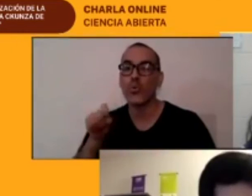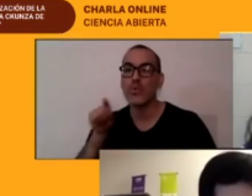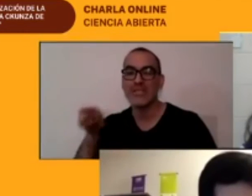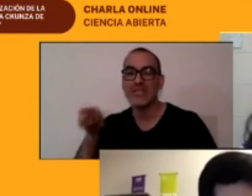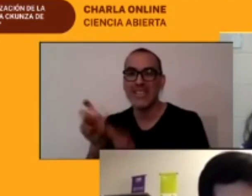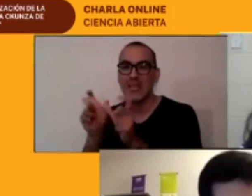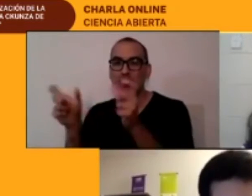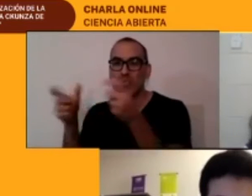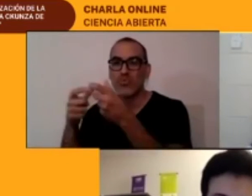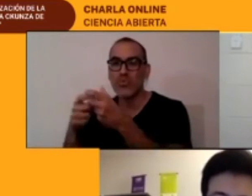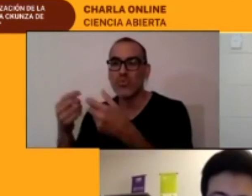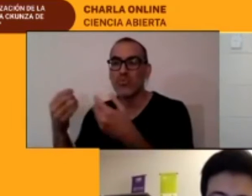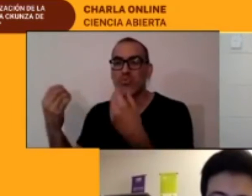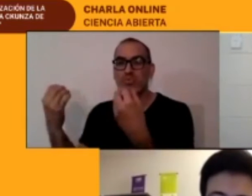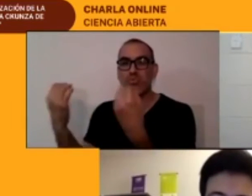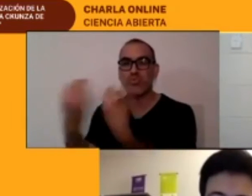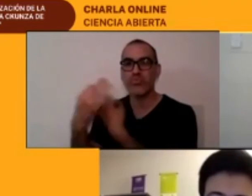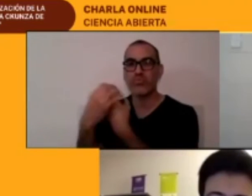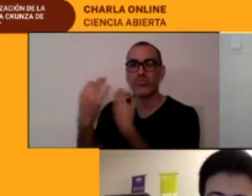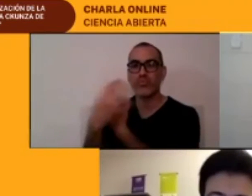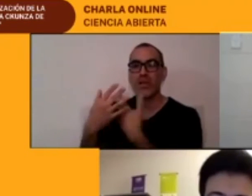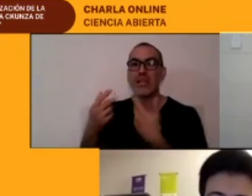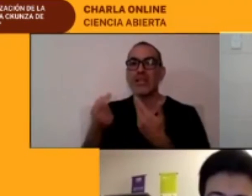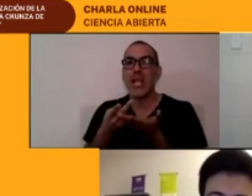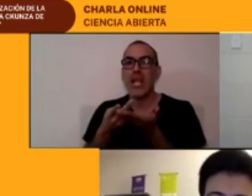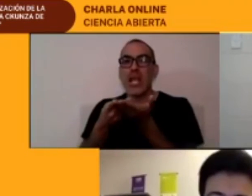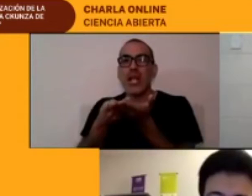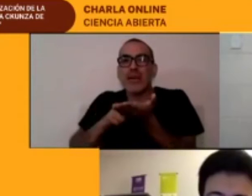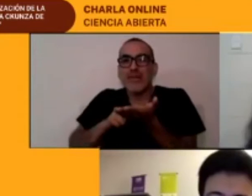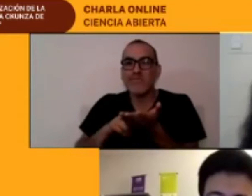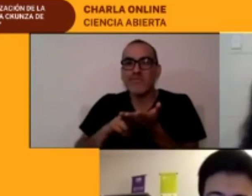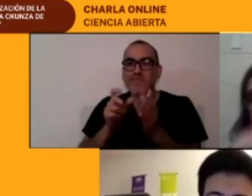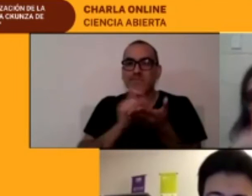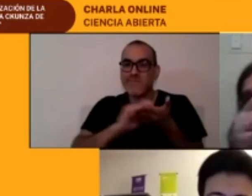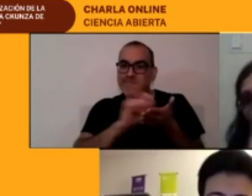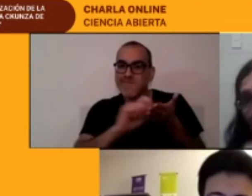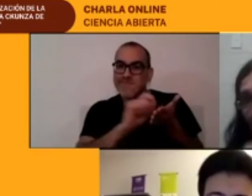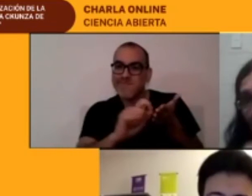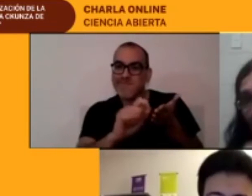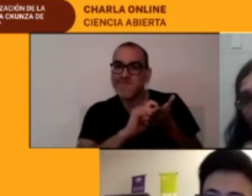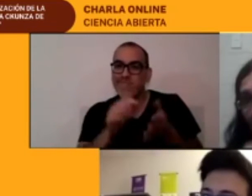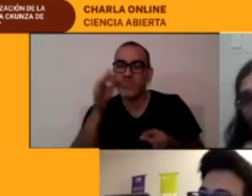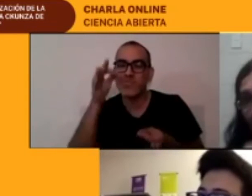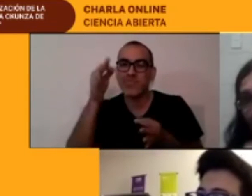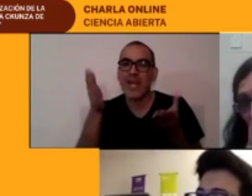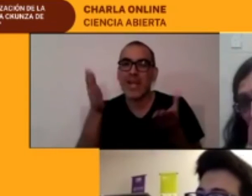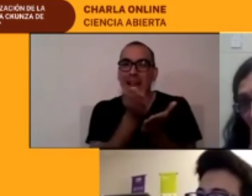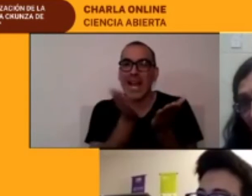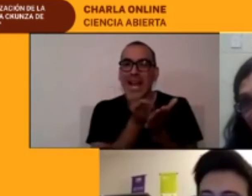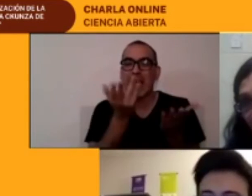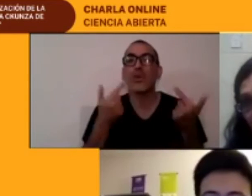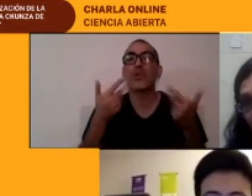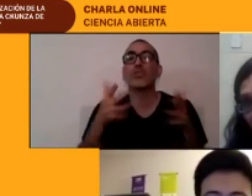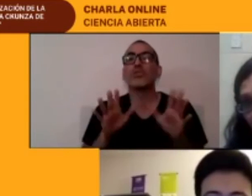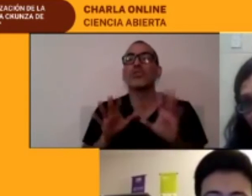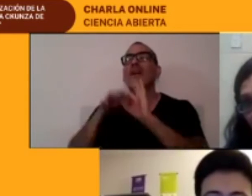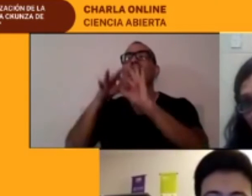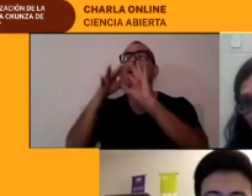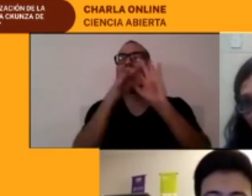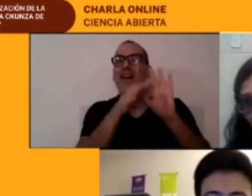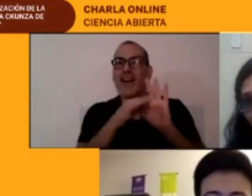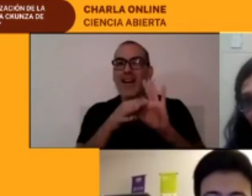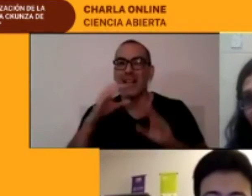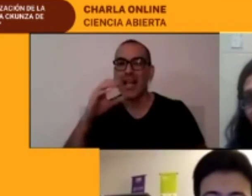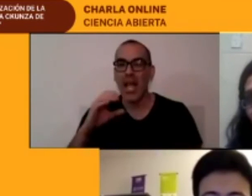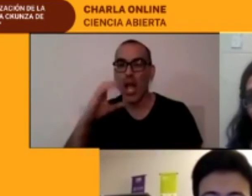traspasara de una forma escrita, un libro. Y finalmente, gracias a la Conardi, salió este libro,